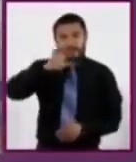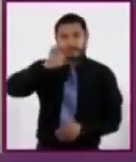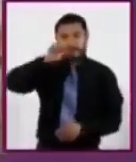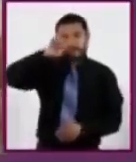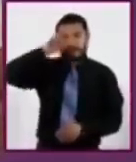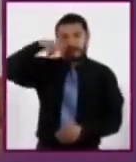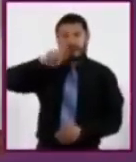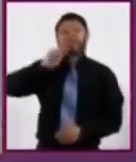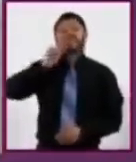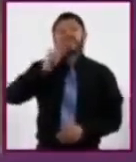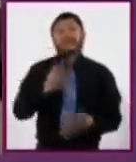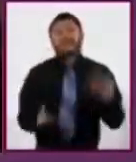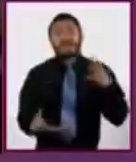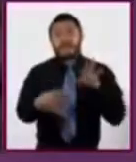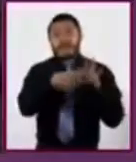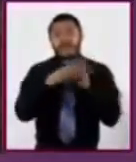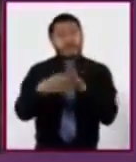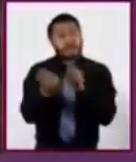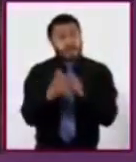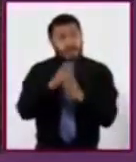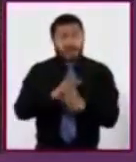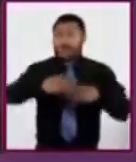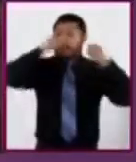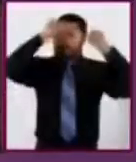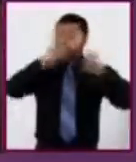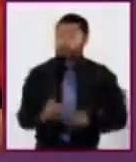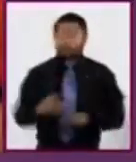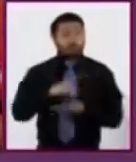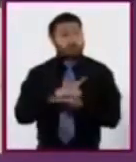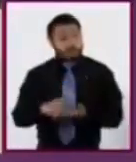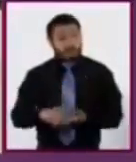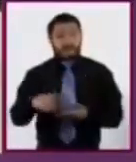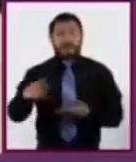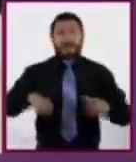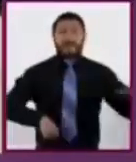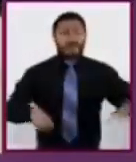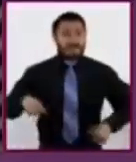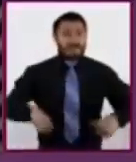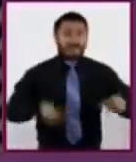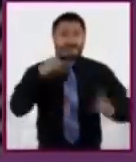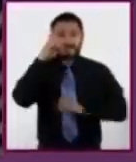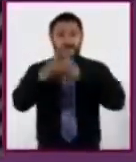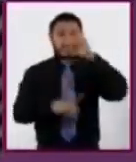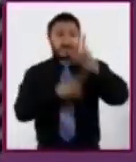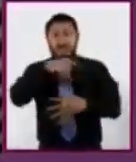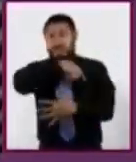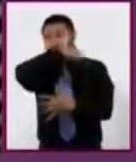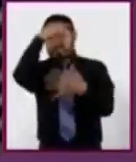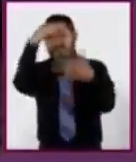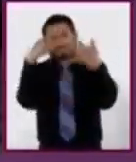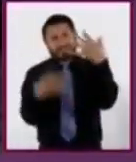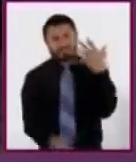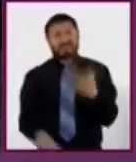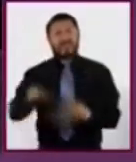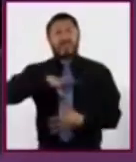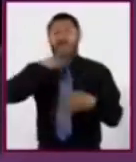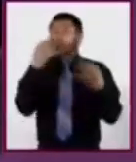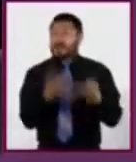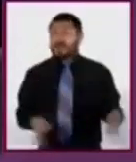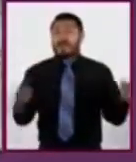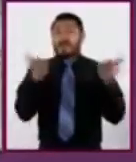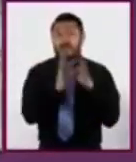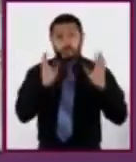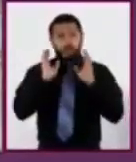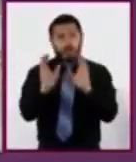como a garantizar nuestros derechos. Las actividades físicas y recreativas son igualmente importantes para conservar